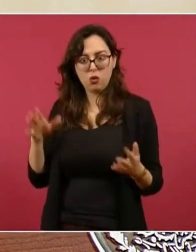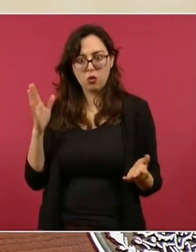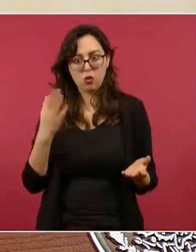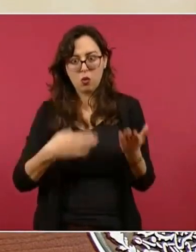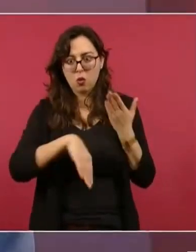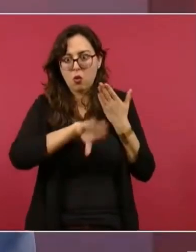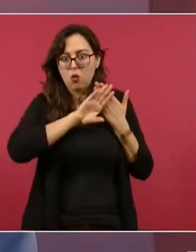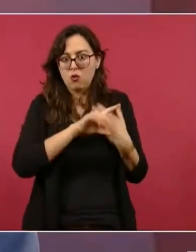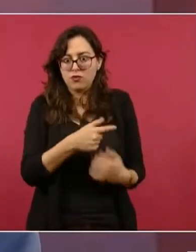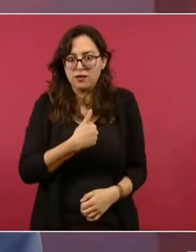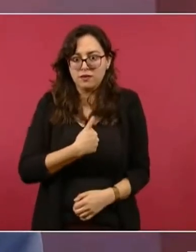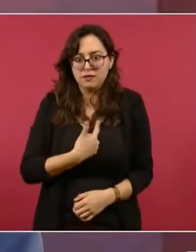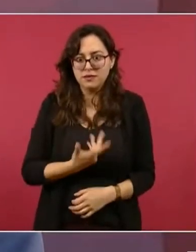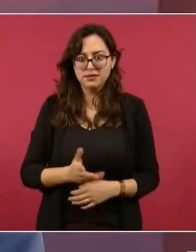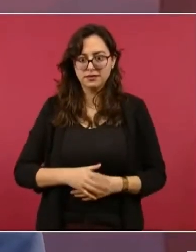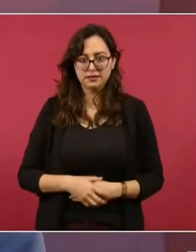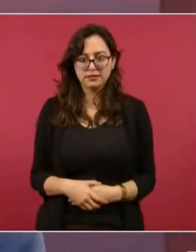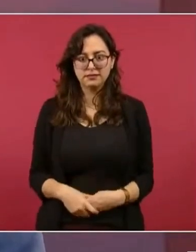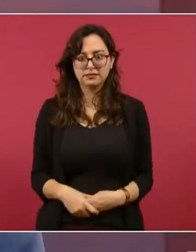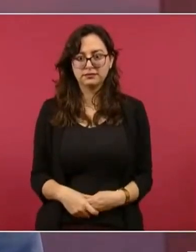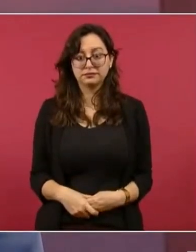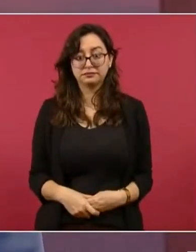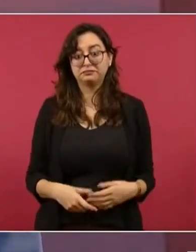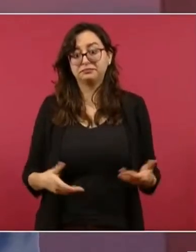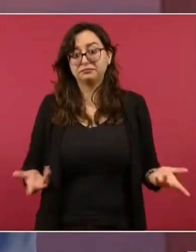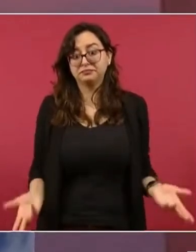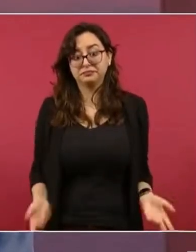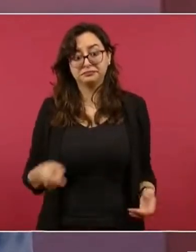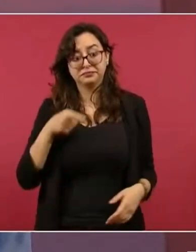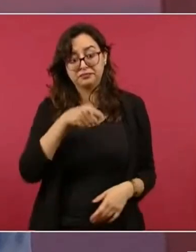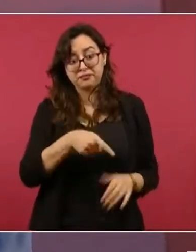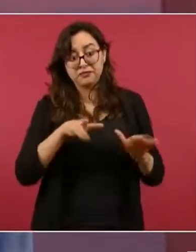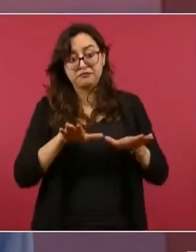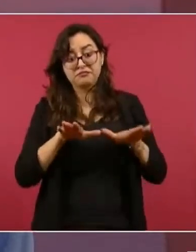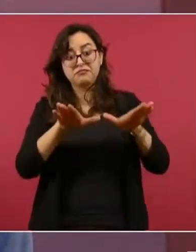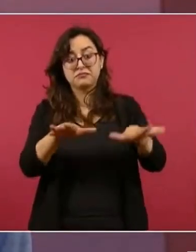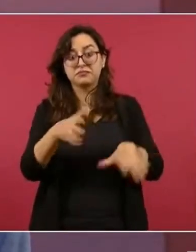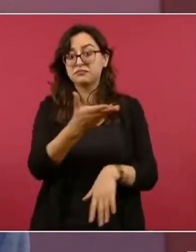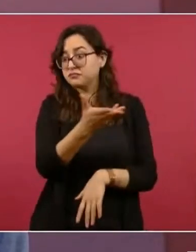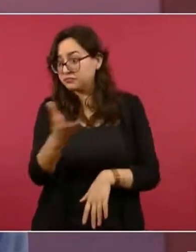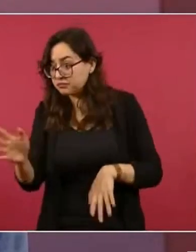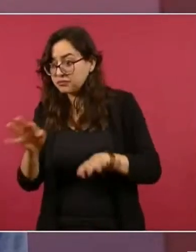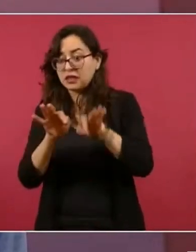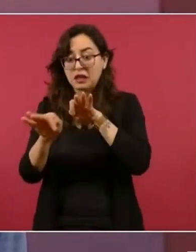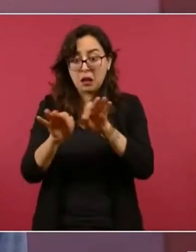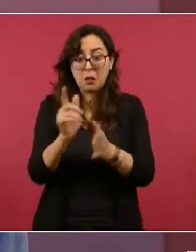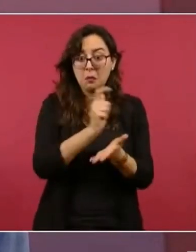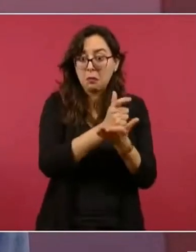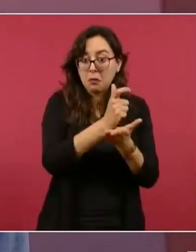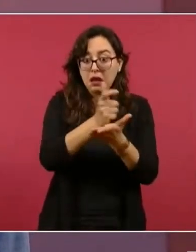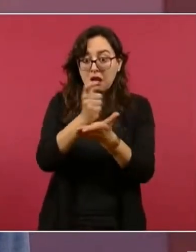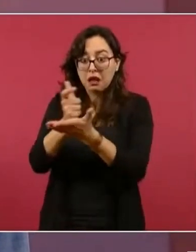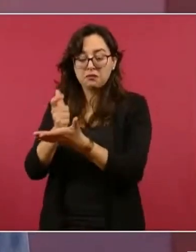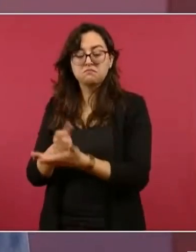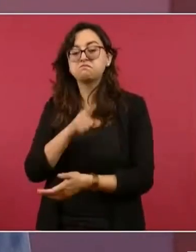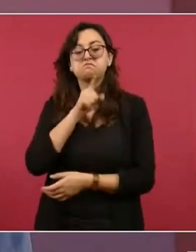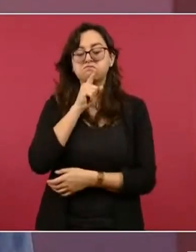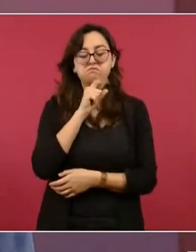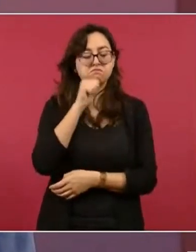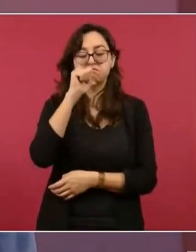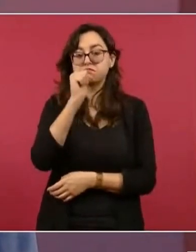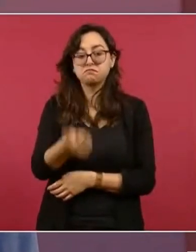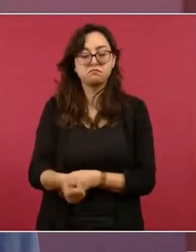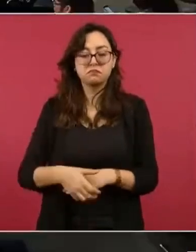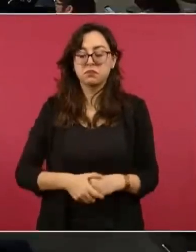nosotros para que, pues no